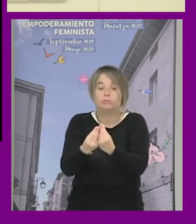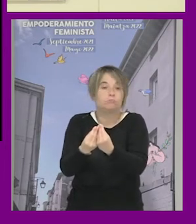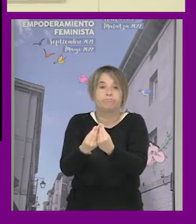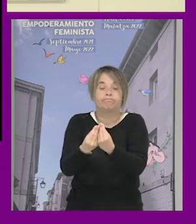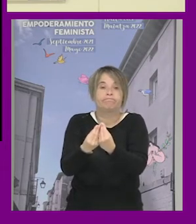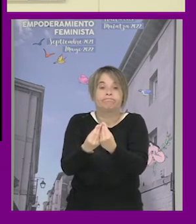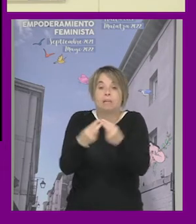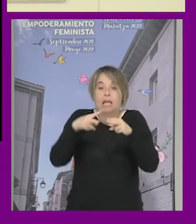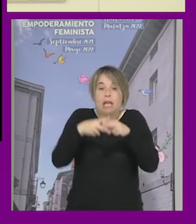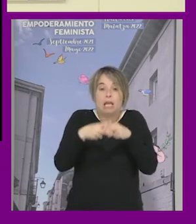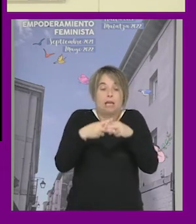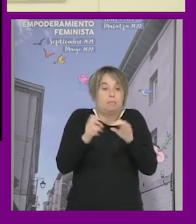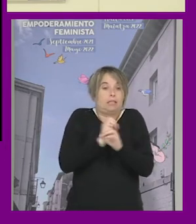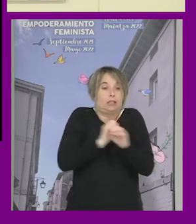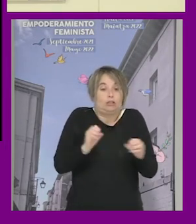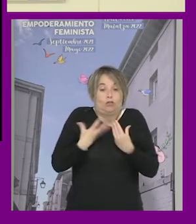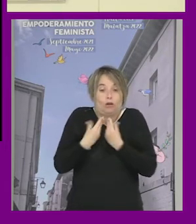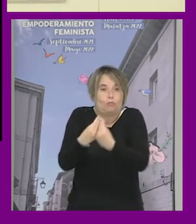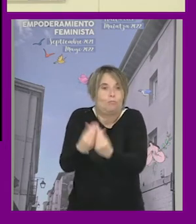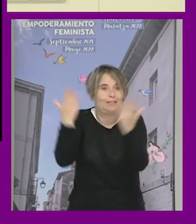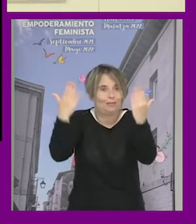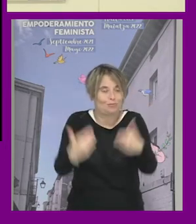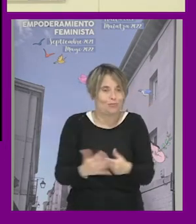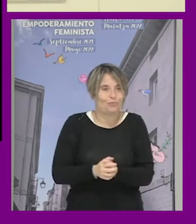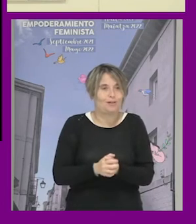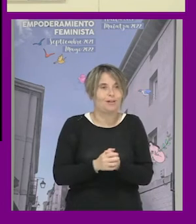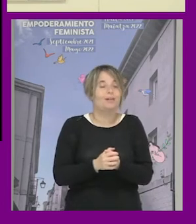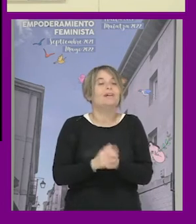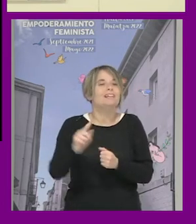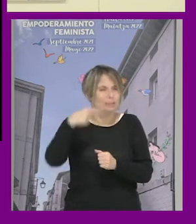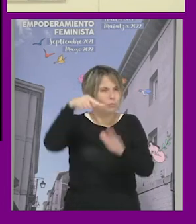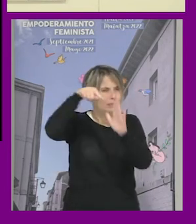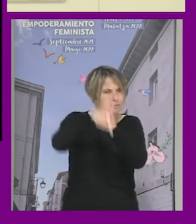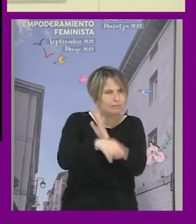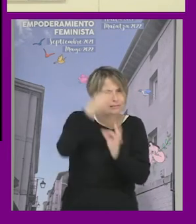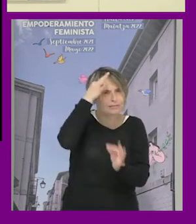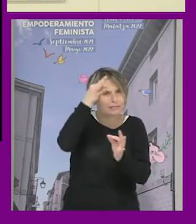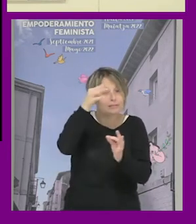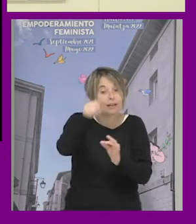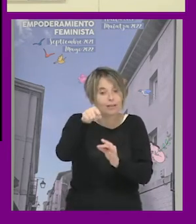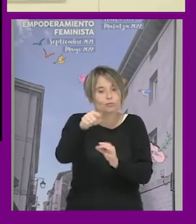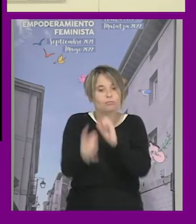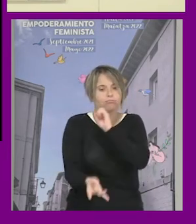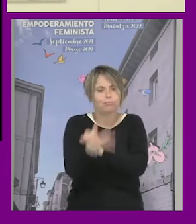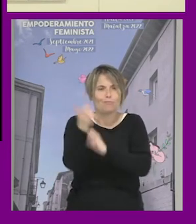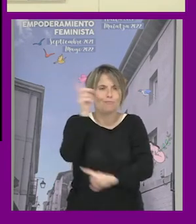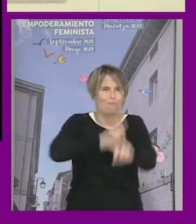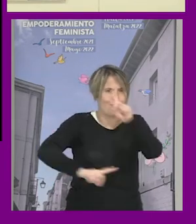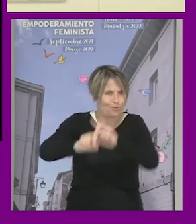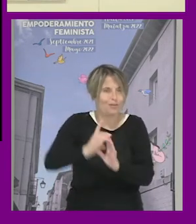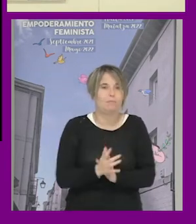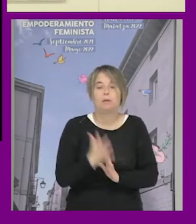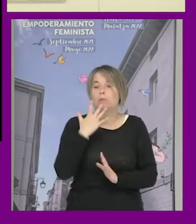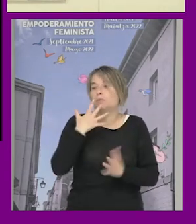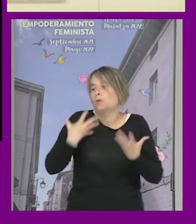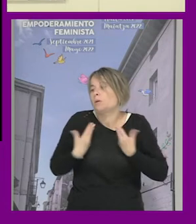herramientas o ninguna para acompañar y que esto después profundizaré un poco más genera muchos problemas porque podemos estar